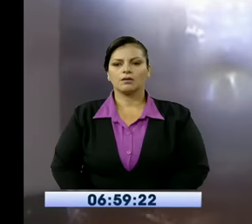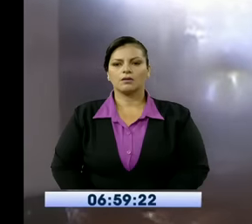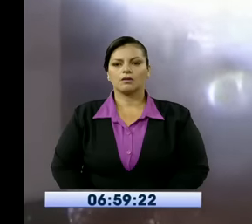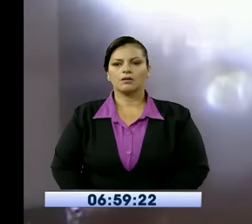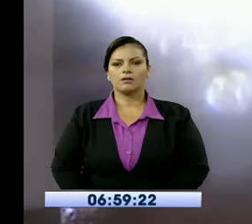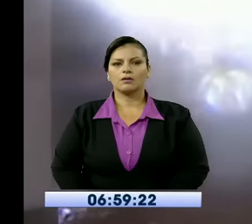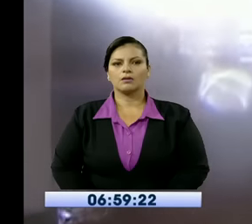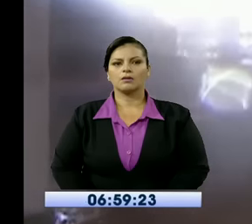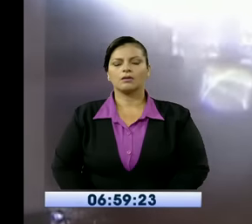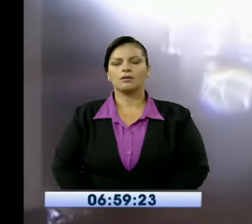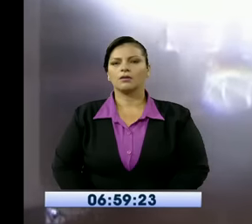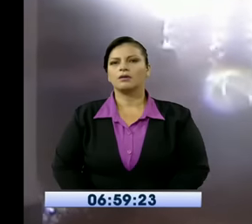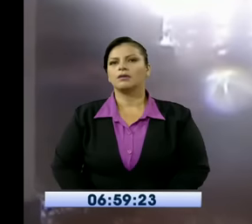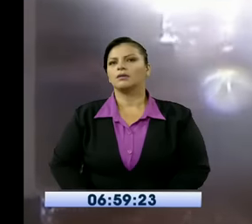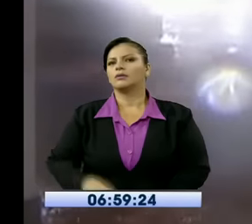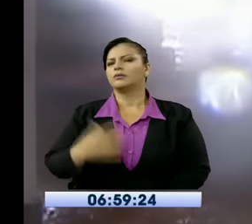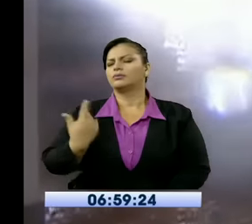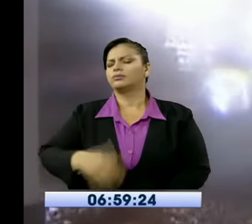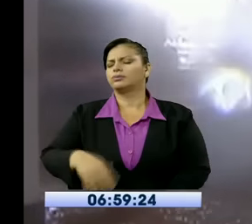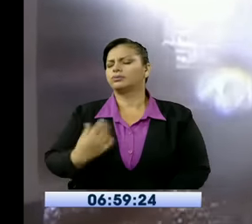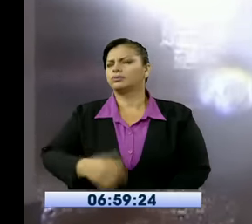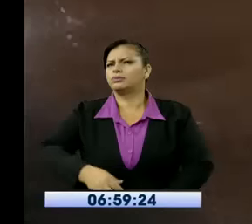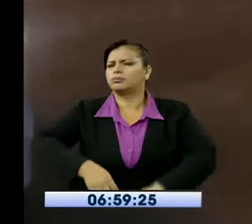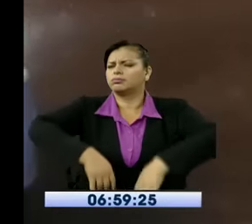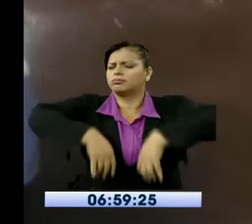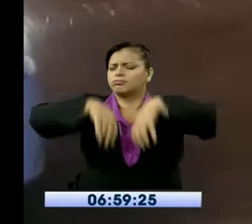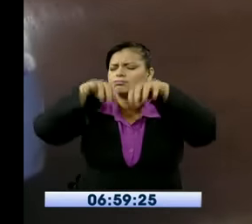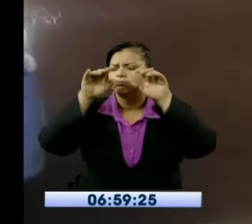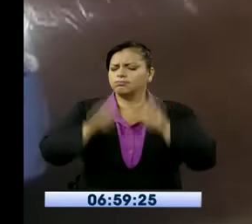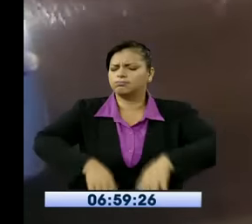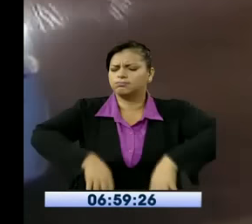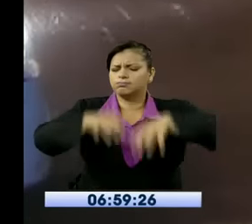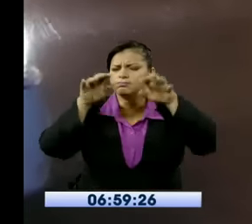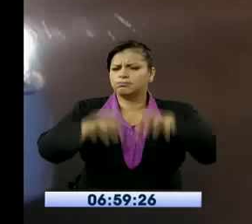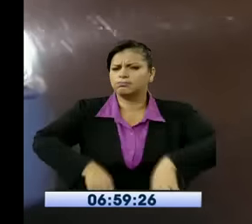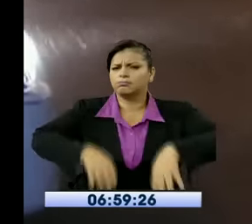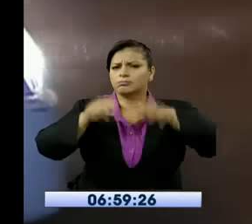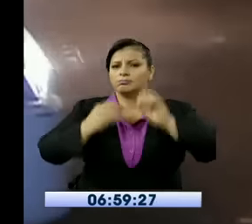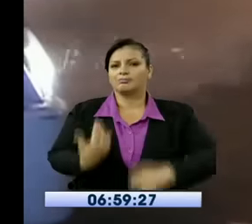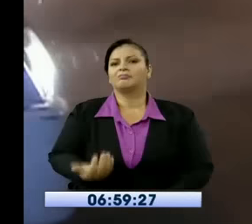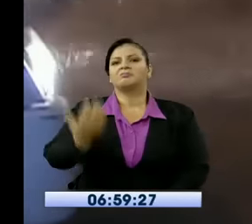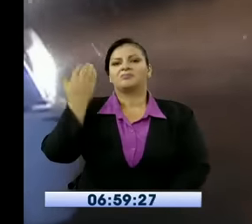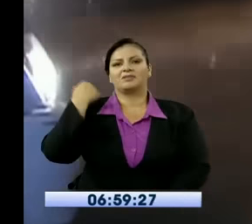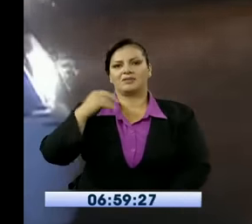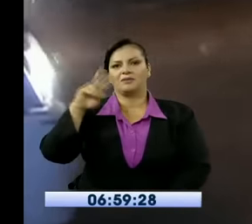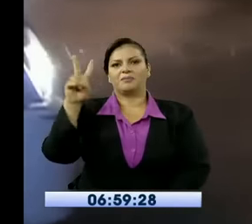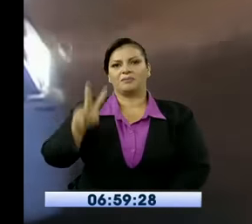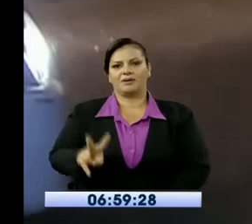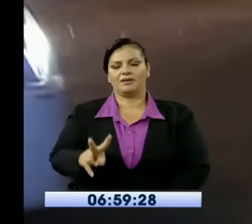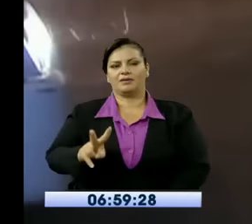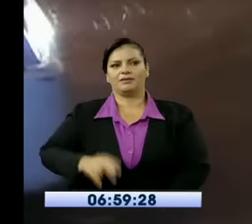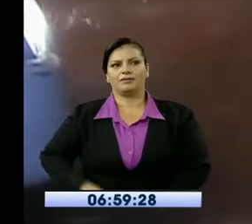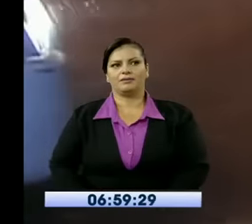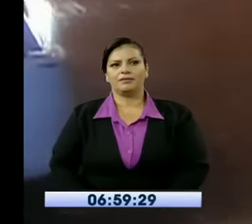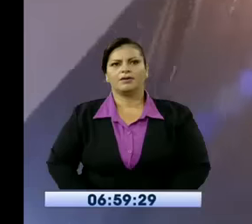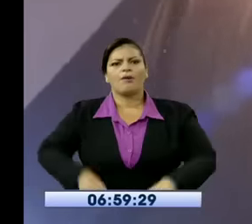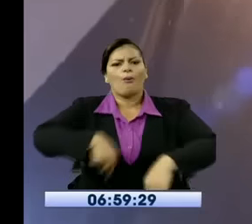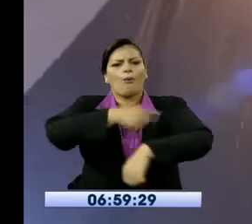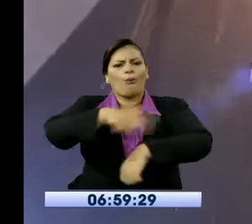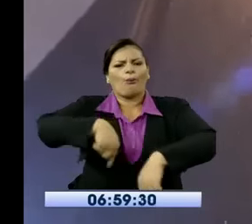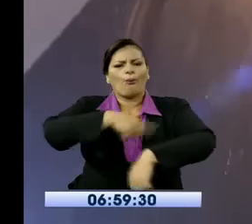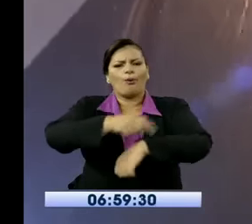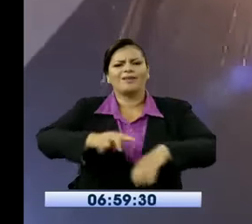San Pedro abrió la llave y no dio tregua el viernes cuando Guayaquil soportó más de siete horas de